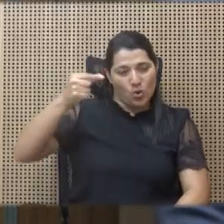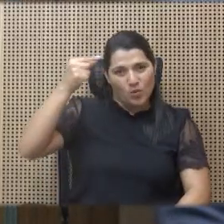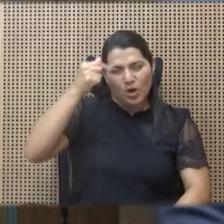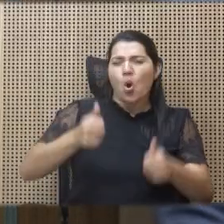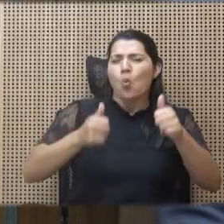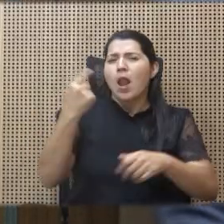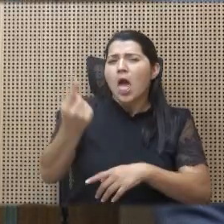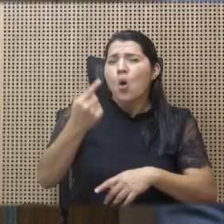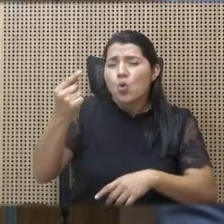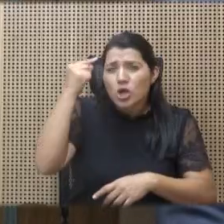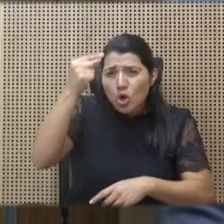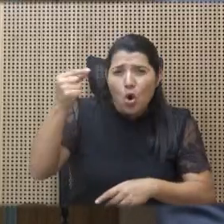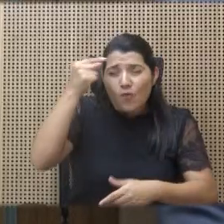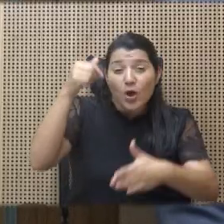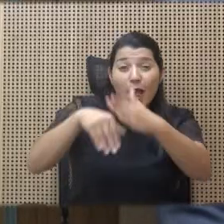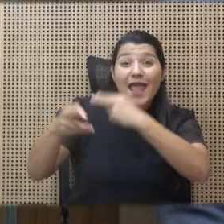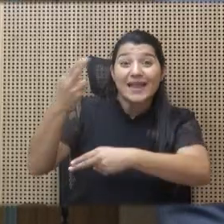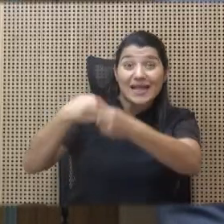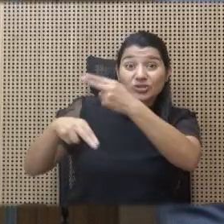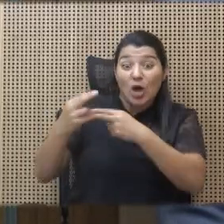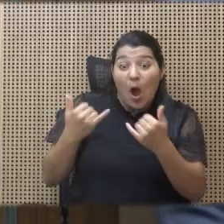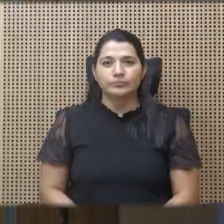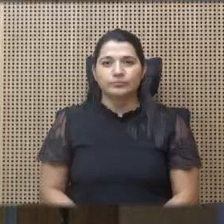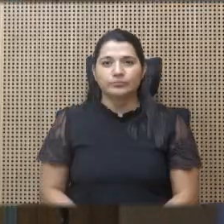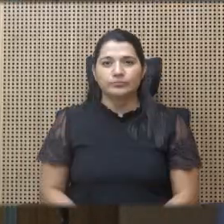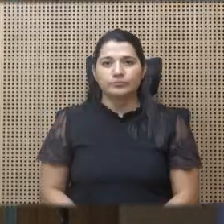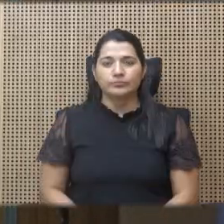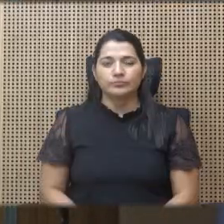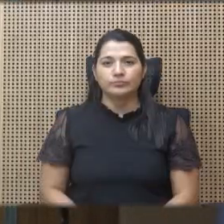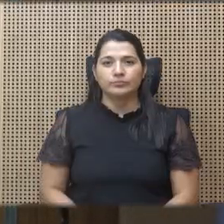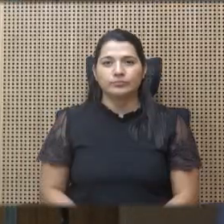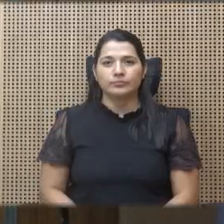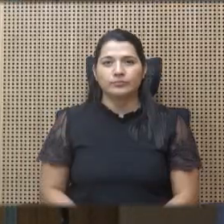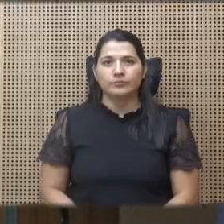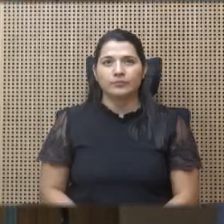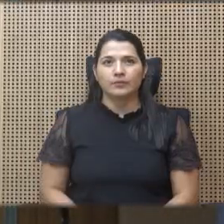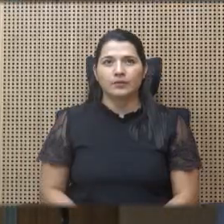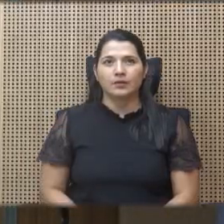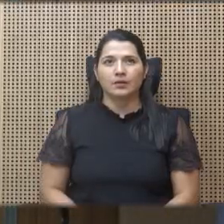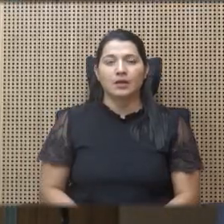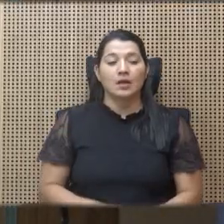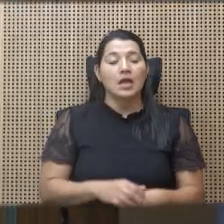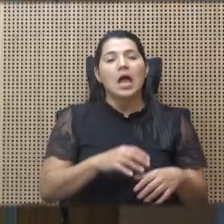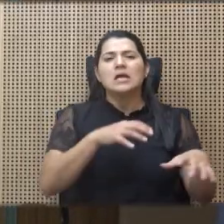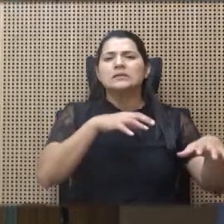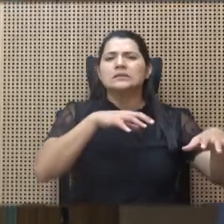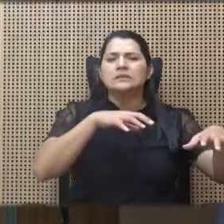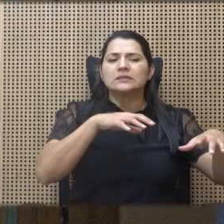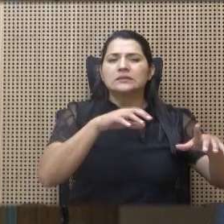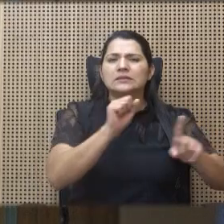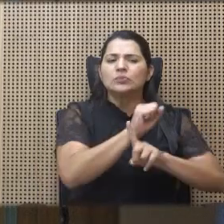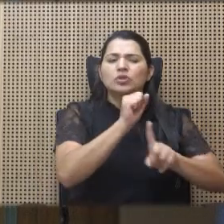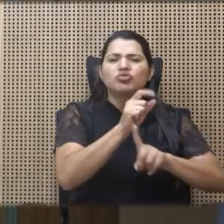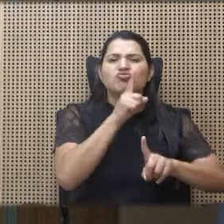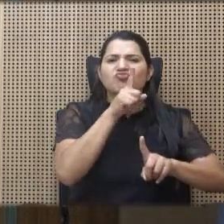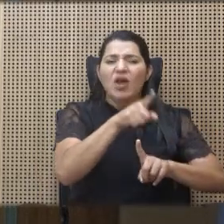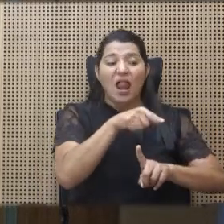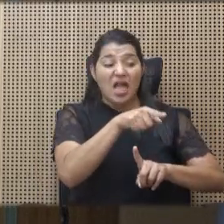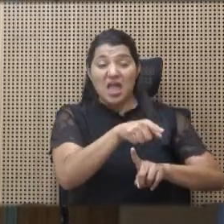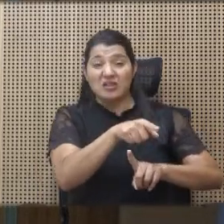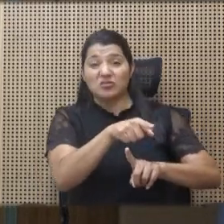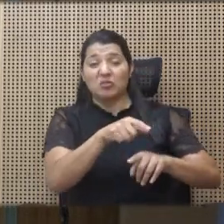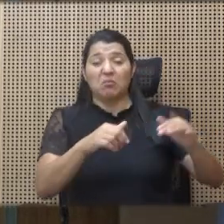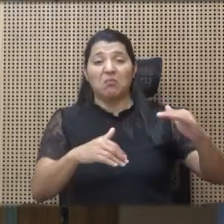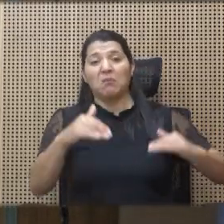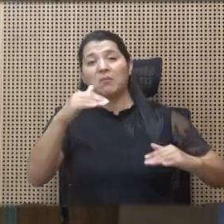lo que ha realizado el gobierno en seguridad. Hechos matan mentiras. ¿Cuál es el gobierno que le ha subido el salario después